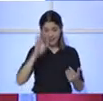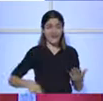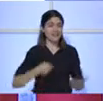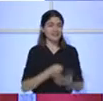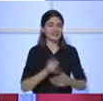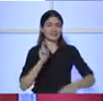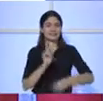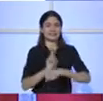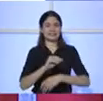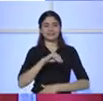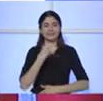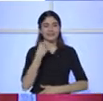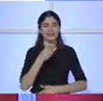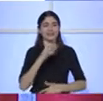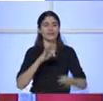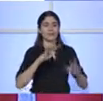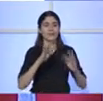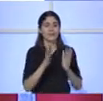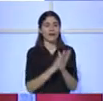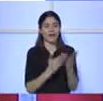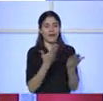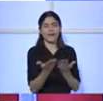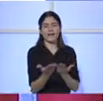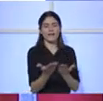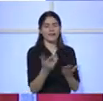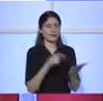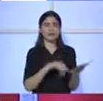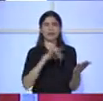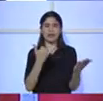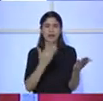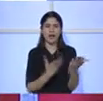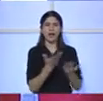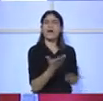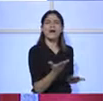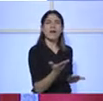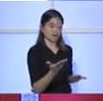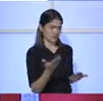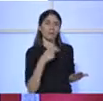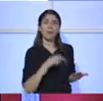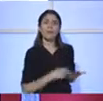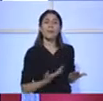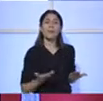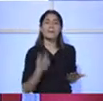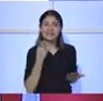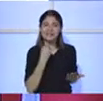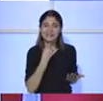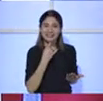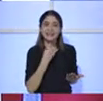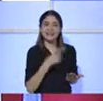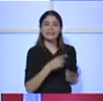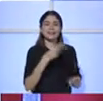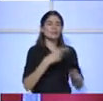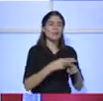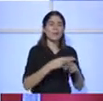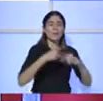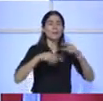como una ley de expropiación un inmueble que ya había sido expropiado y pagado a nombre de un tercero. Cosa